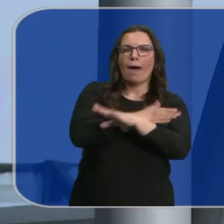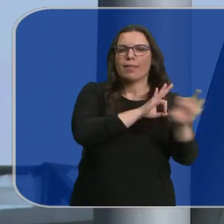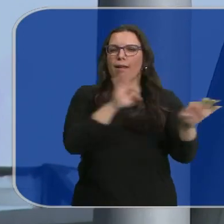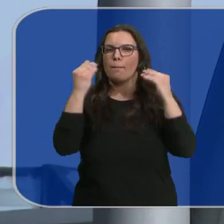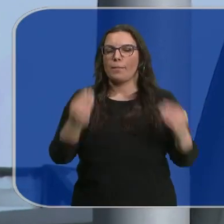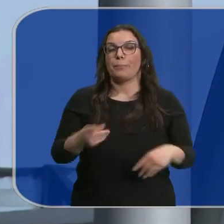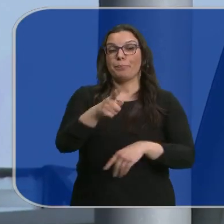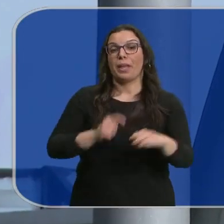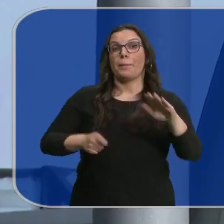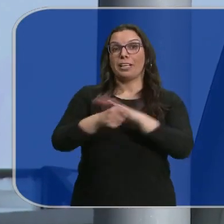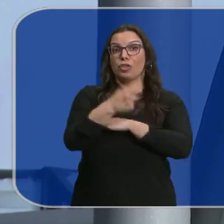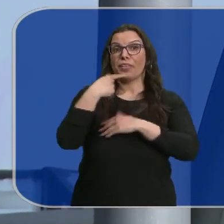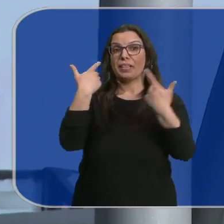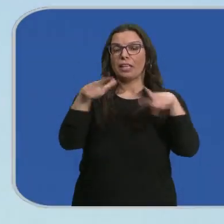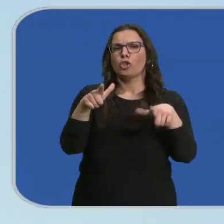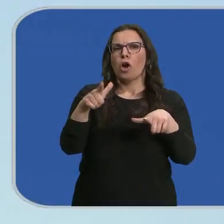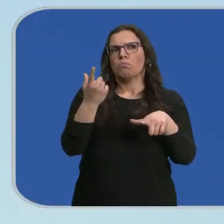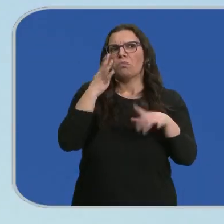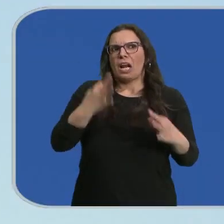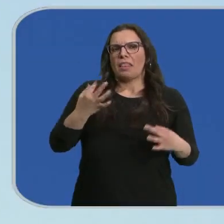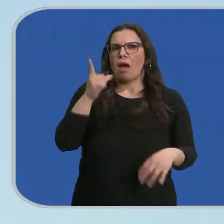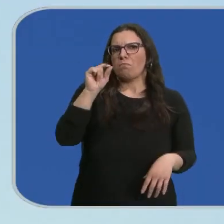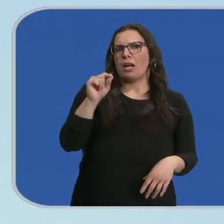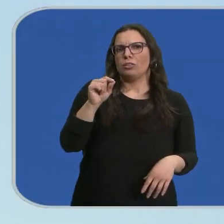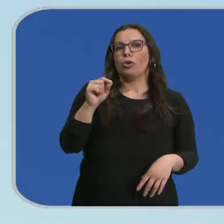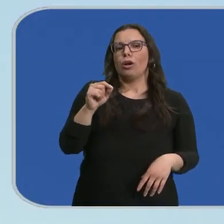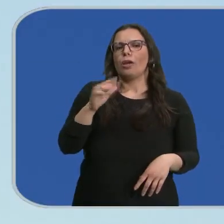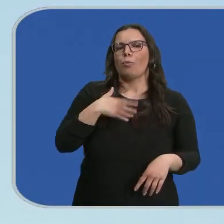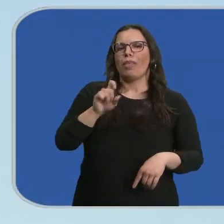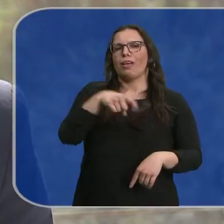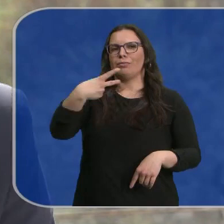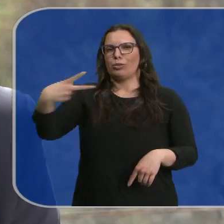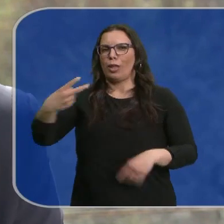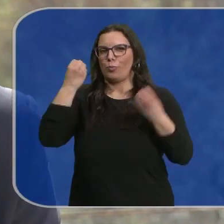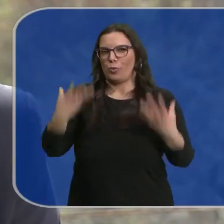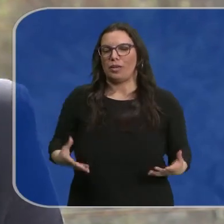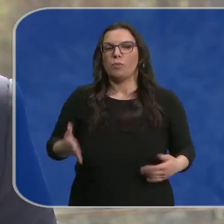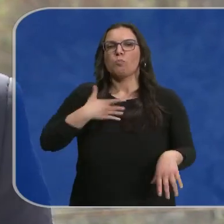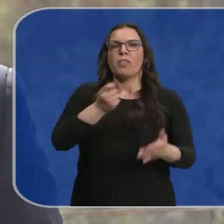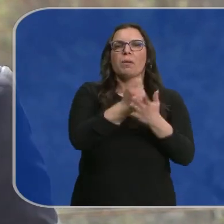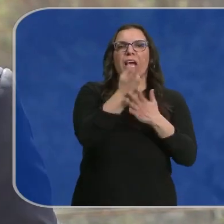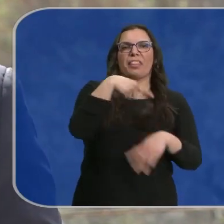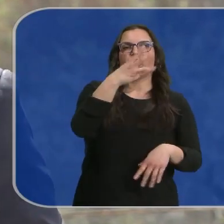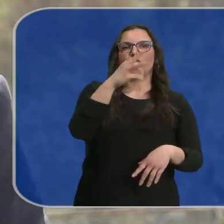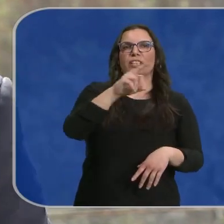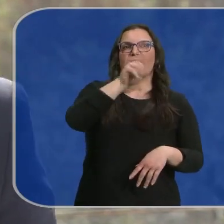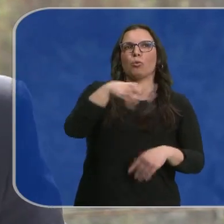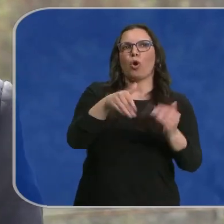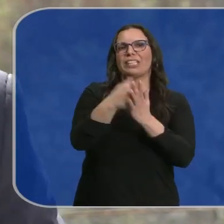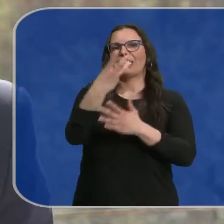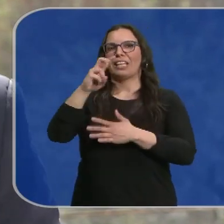Una inversión que el sector considera que es económica y efectiva. Puede oscilar entre los 180 euros y los 300.